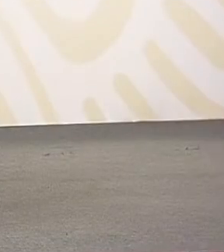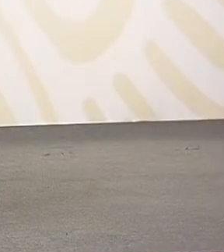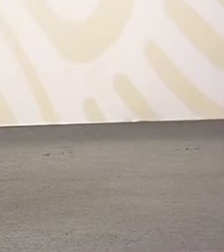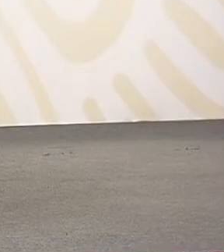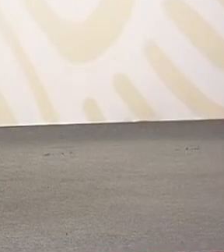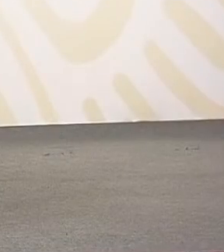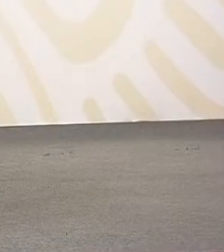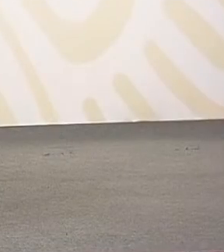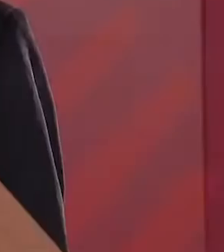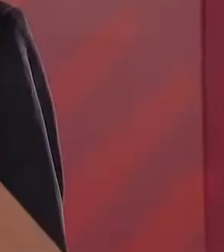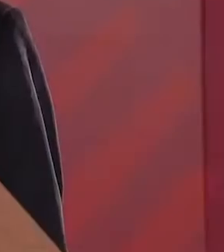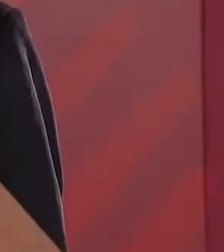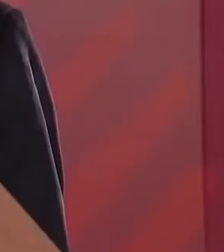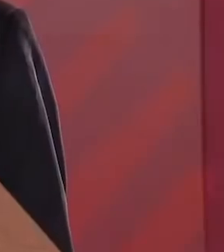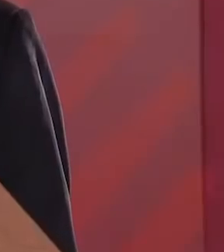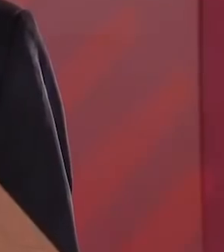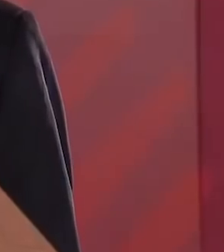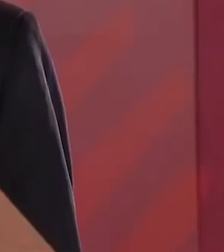Además,